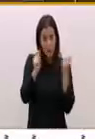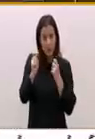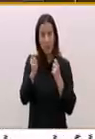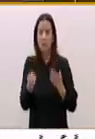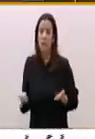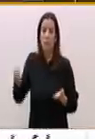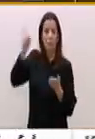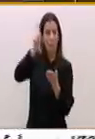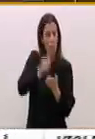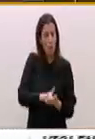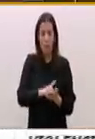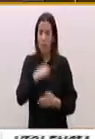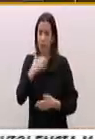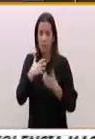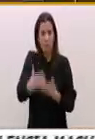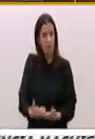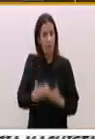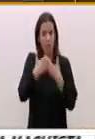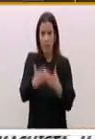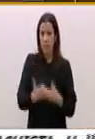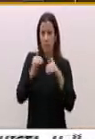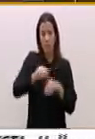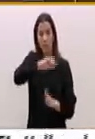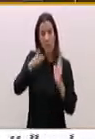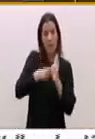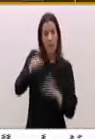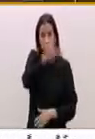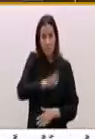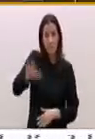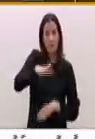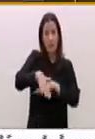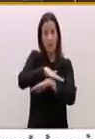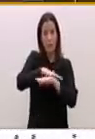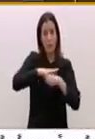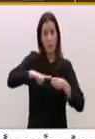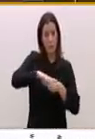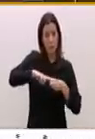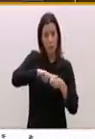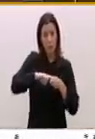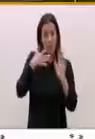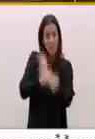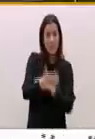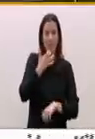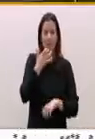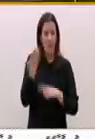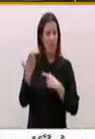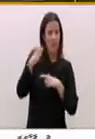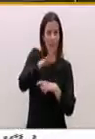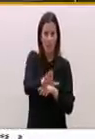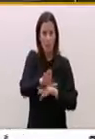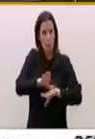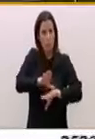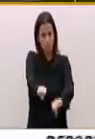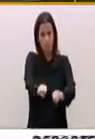caballos de batalla. La ley de racionalización de la Administración local es todo un ejemplo de usurpación competencial a las